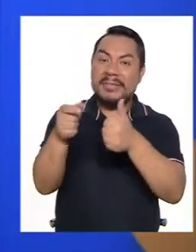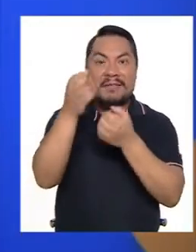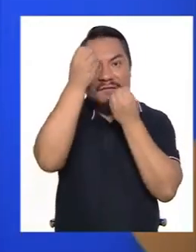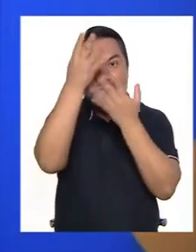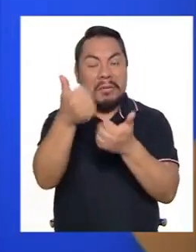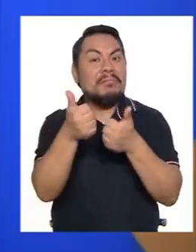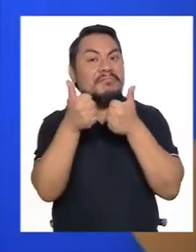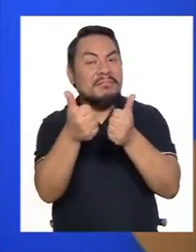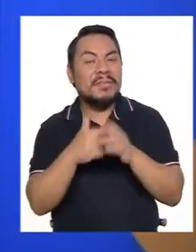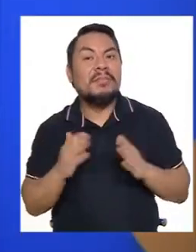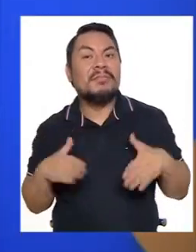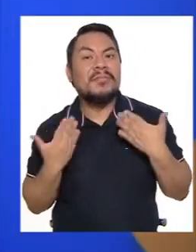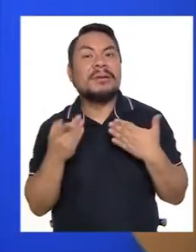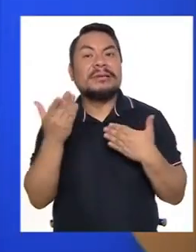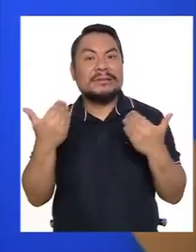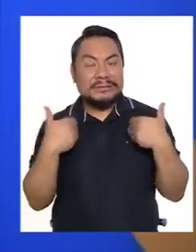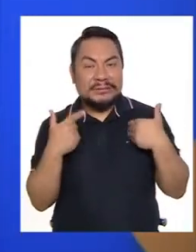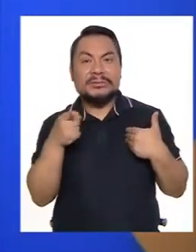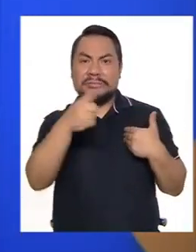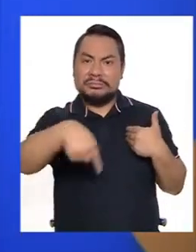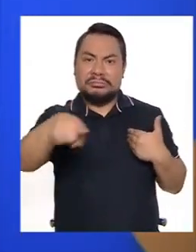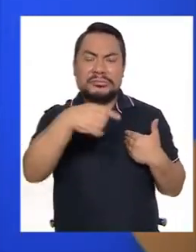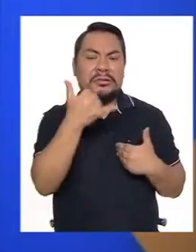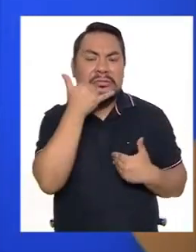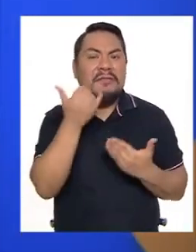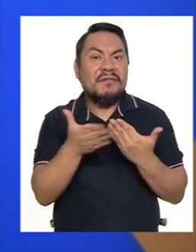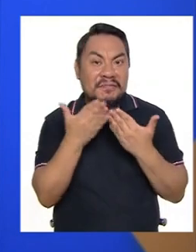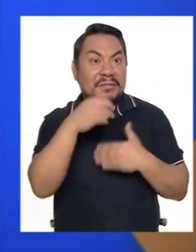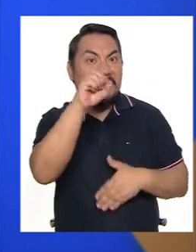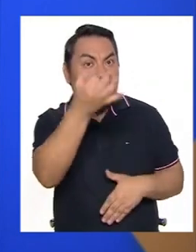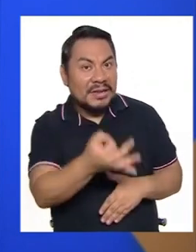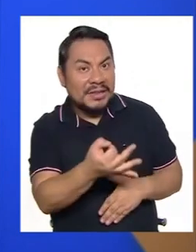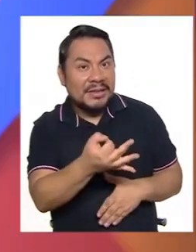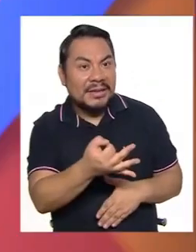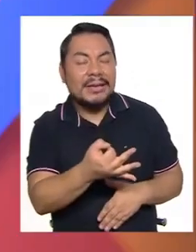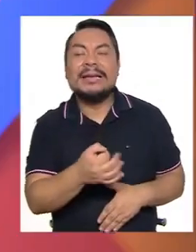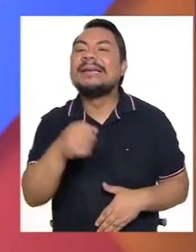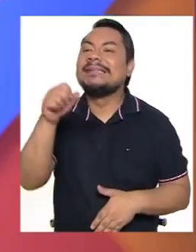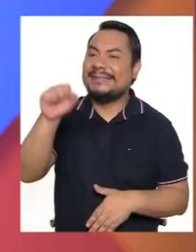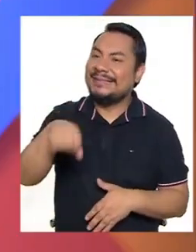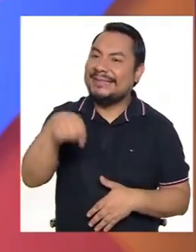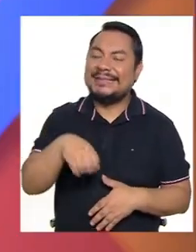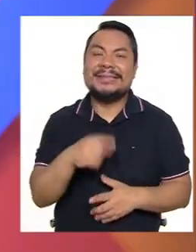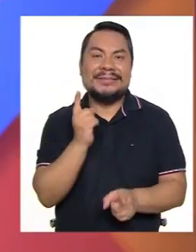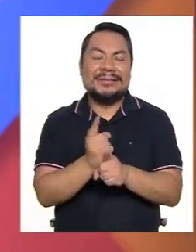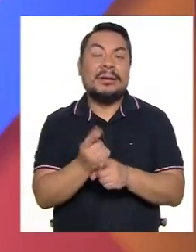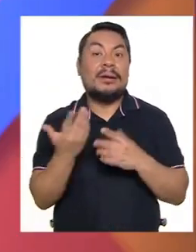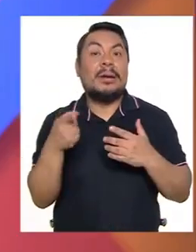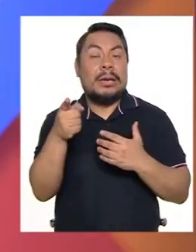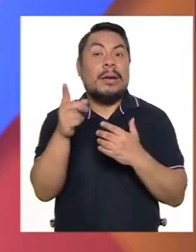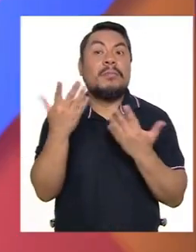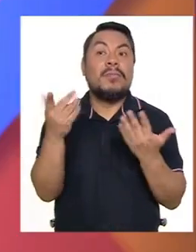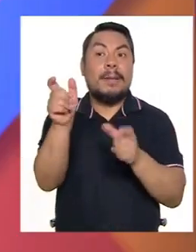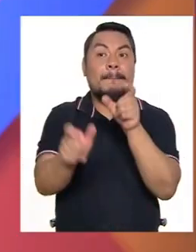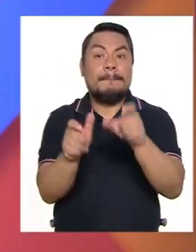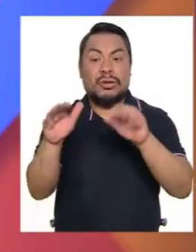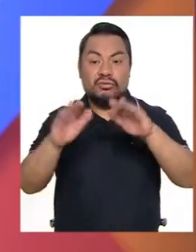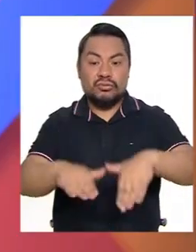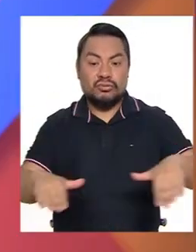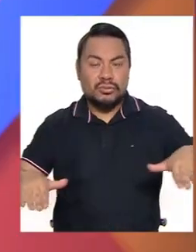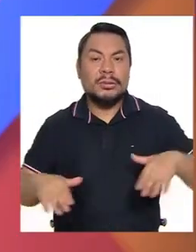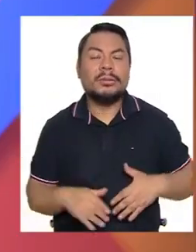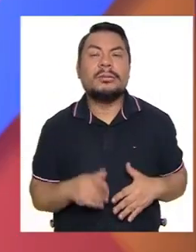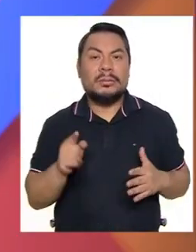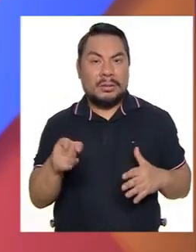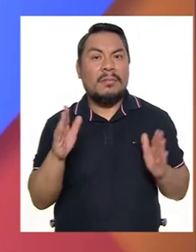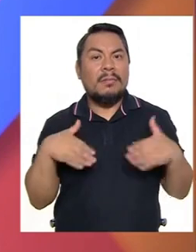excelente información. Podemos tenerla al alcance de la mano, ¿verdad, José? Exacto. Incluso en el caso de los usuarios menores